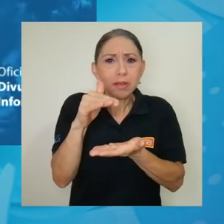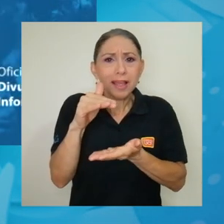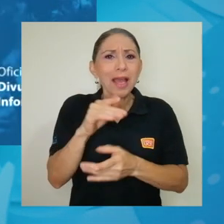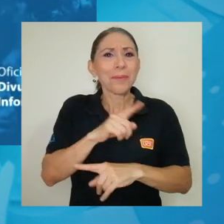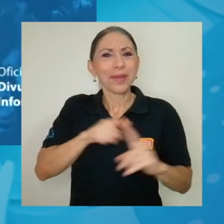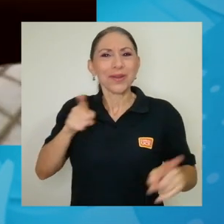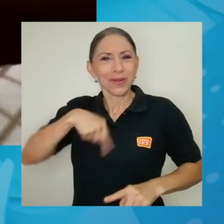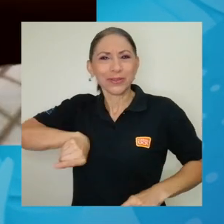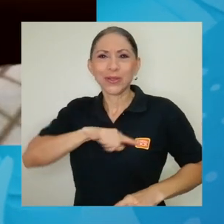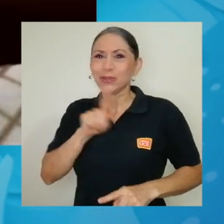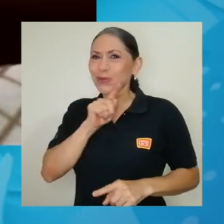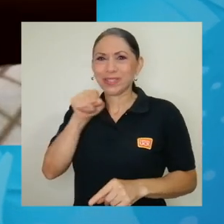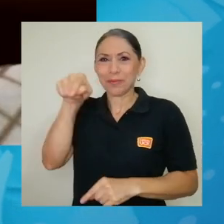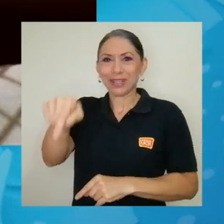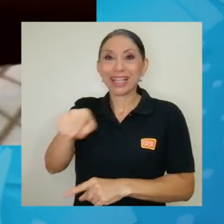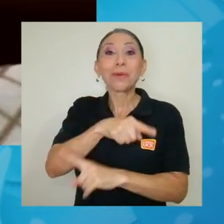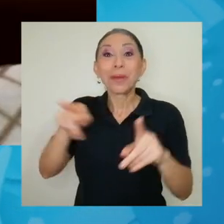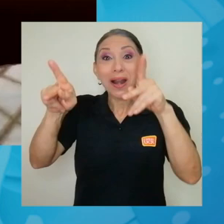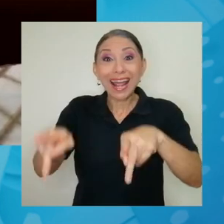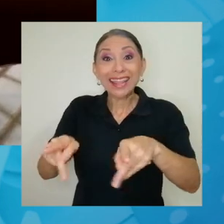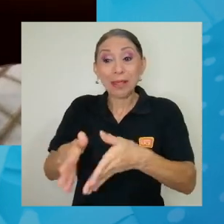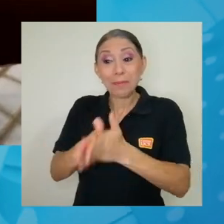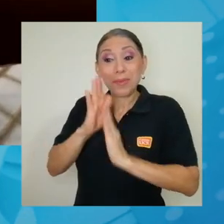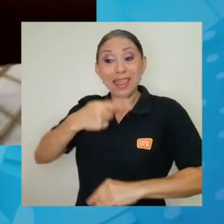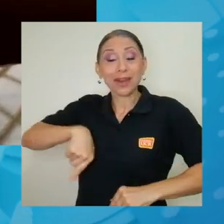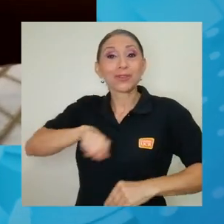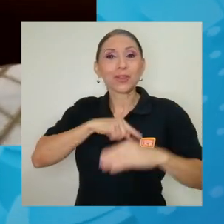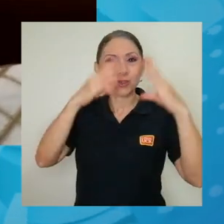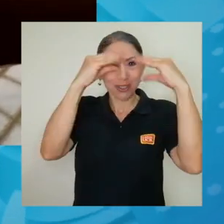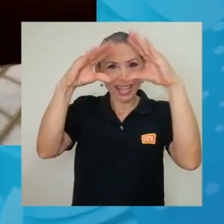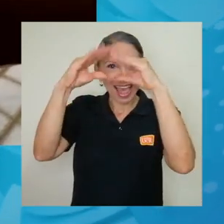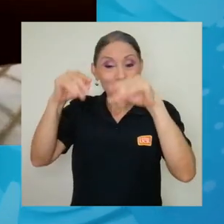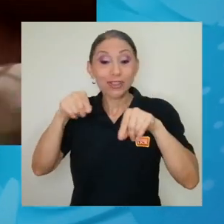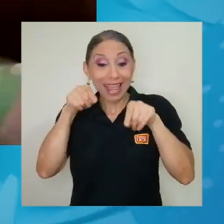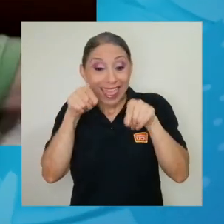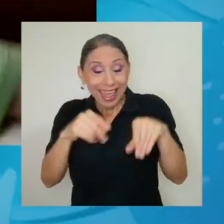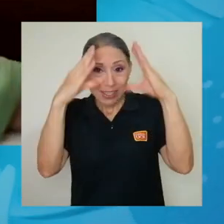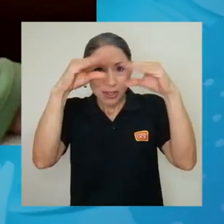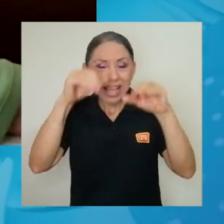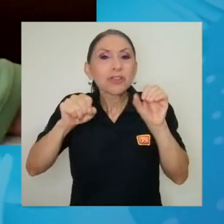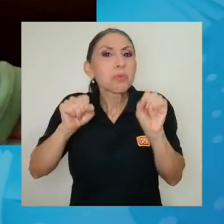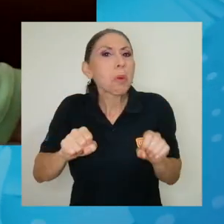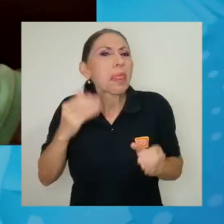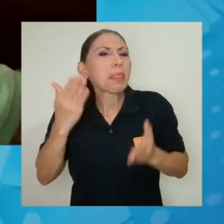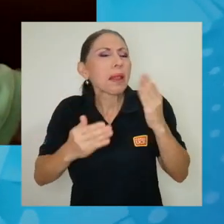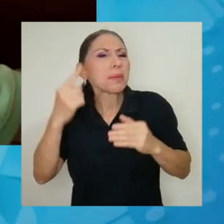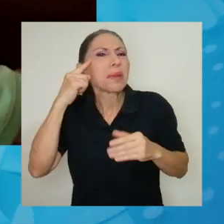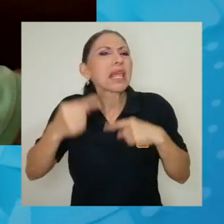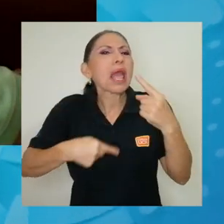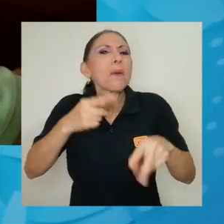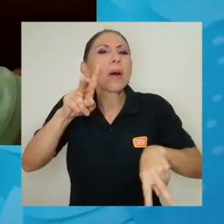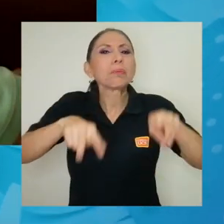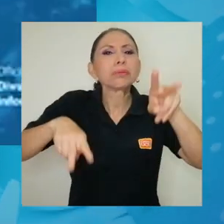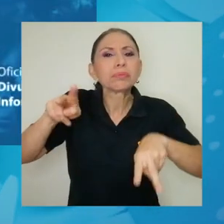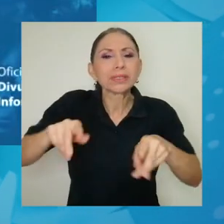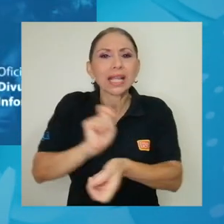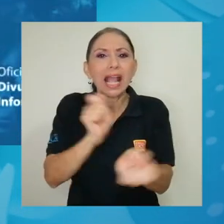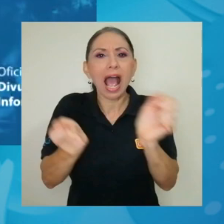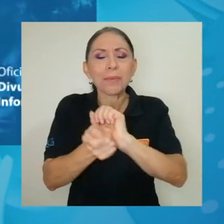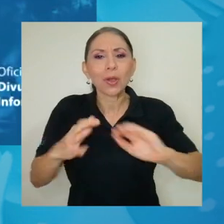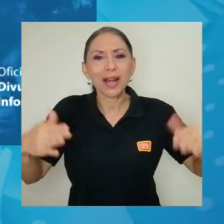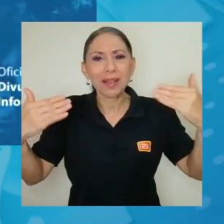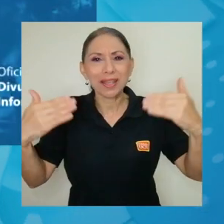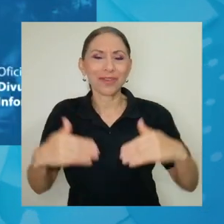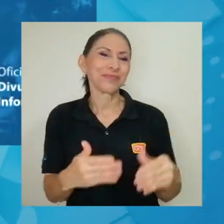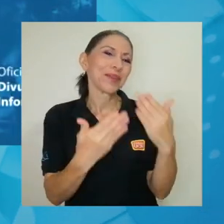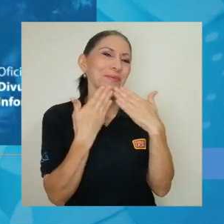en eso, la gente nos pide datos de los cuales sí se puede derivar unas tendencias de cambio climático. Muy bien, Don